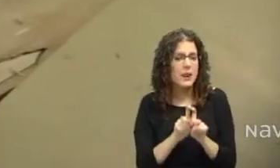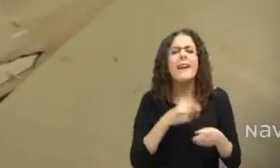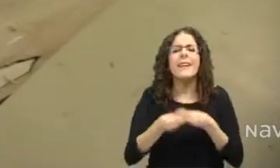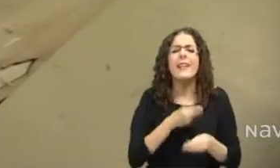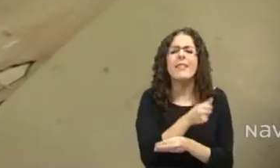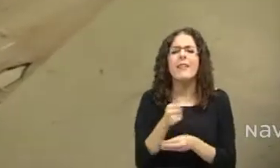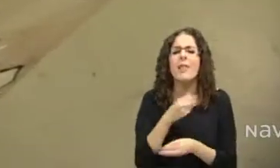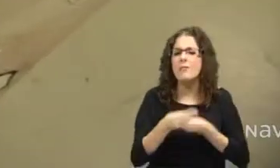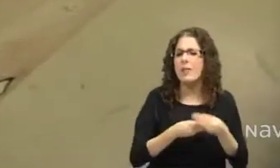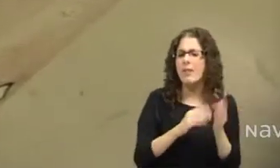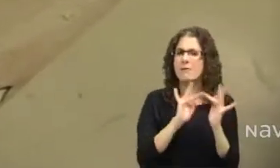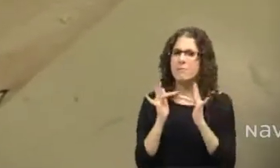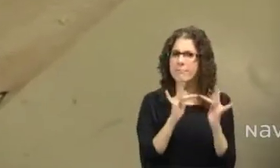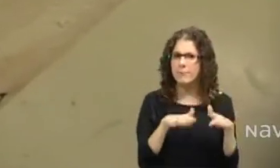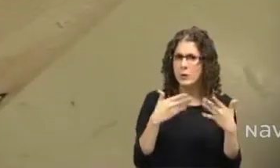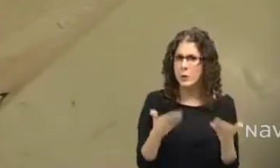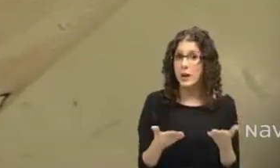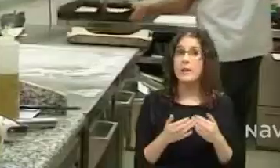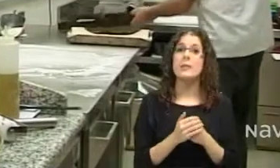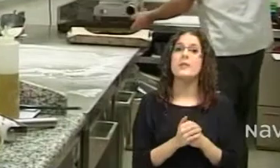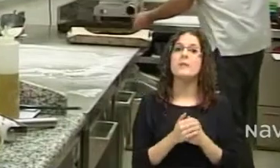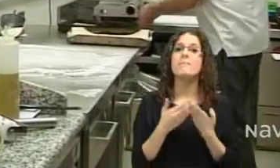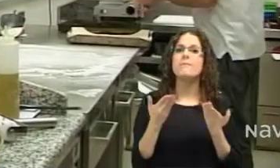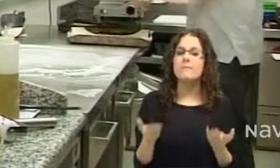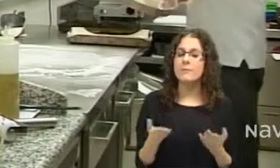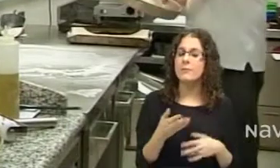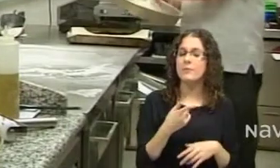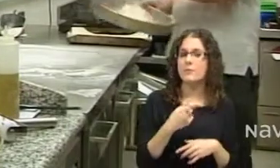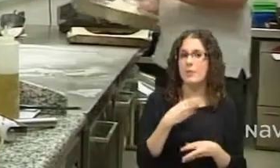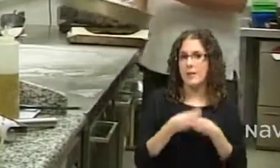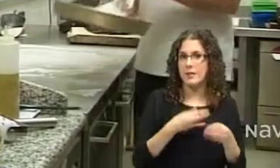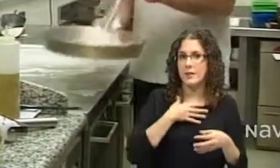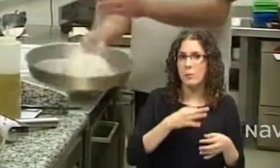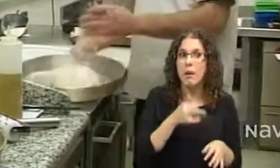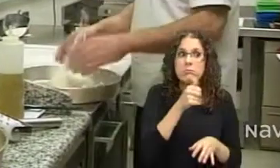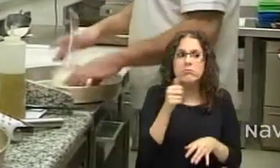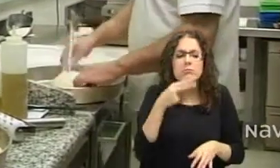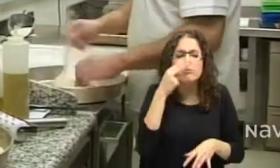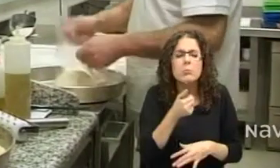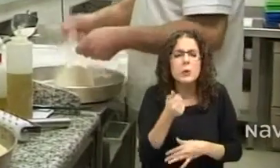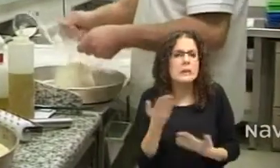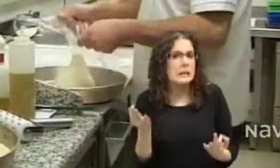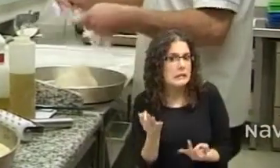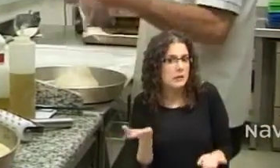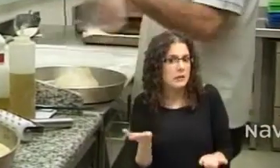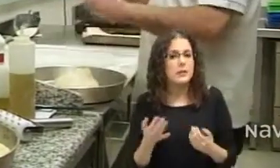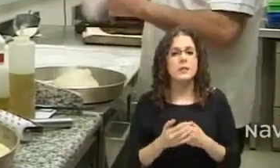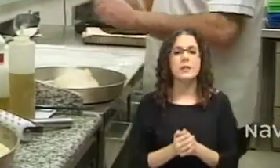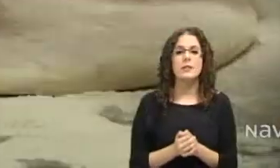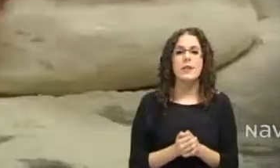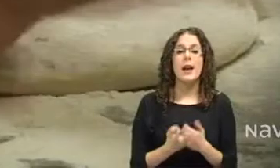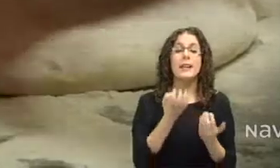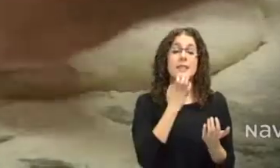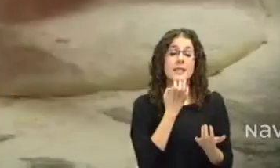indicar qué es lo más conveniente al interés y al sentido de cada uno de los socios. Hay peculiaridades si son sociedades